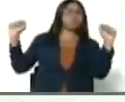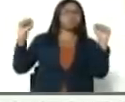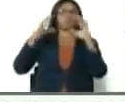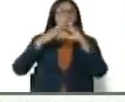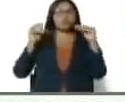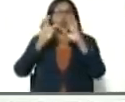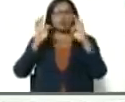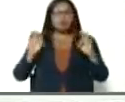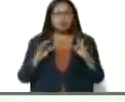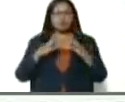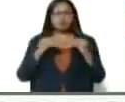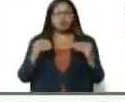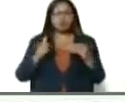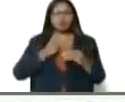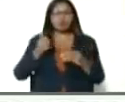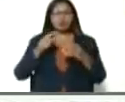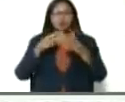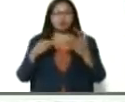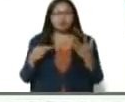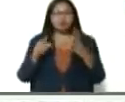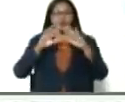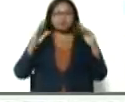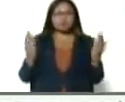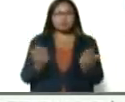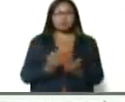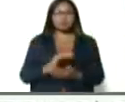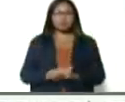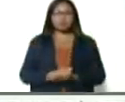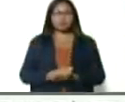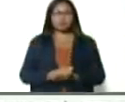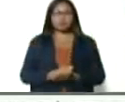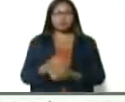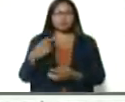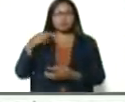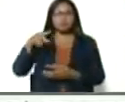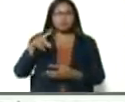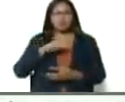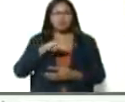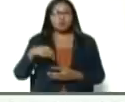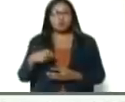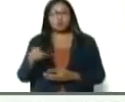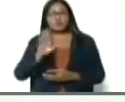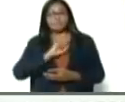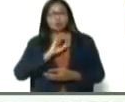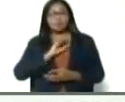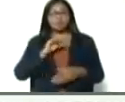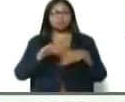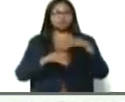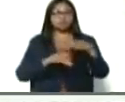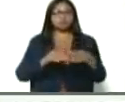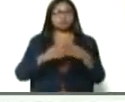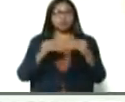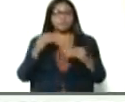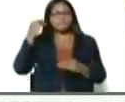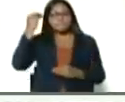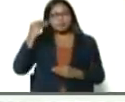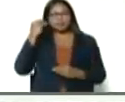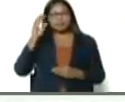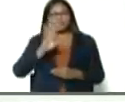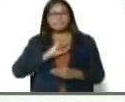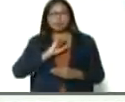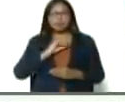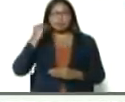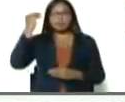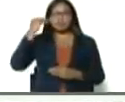o a cualquier imperio, mundo, caminar, con nuestros propios pies, pensar, con nuestra